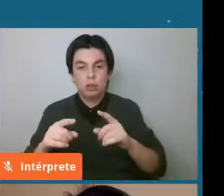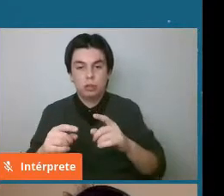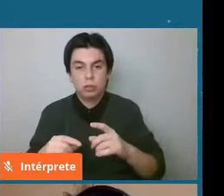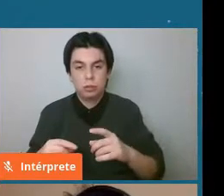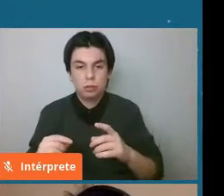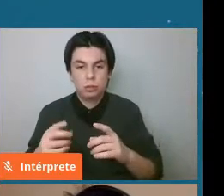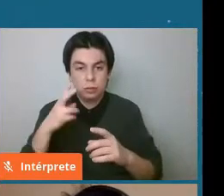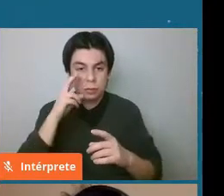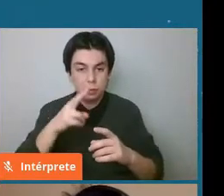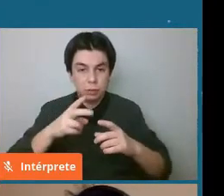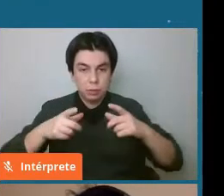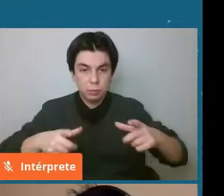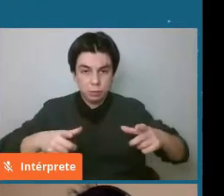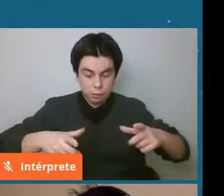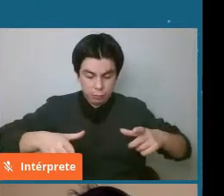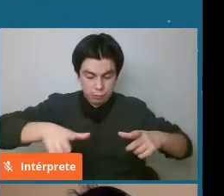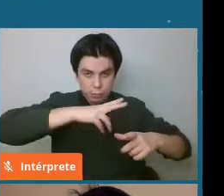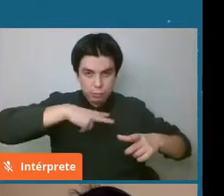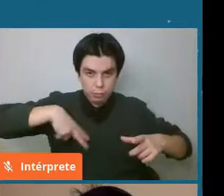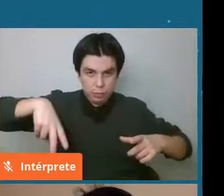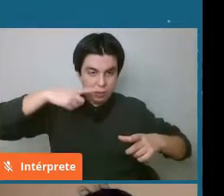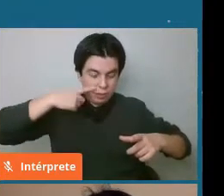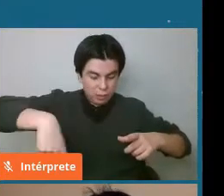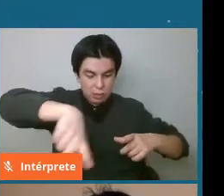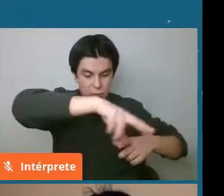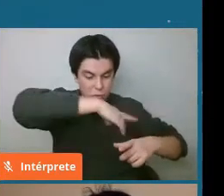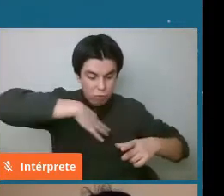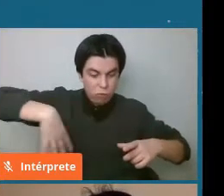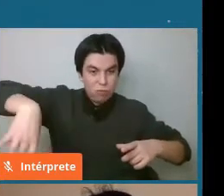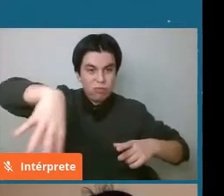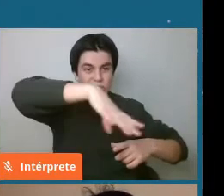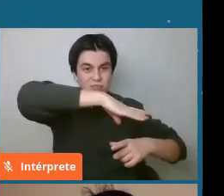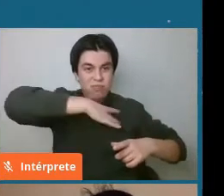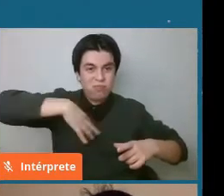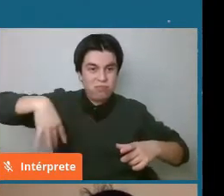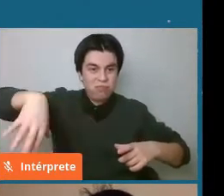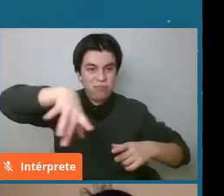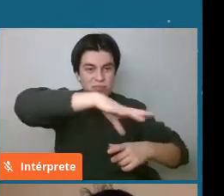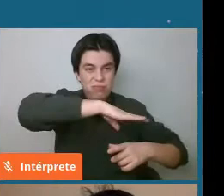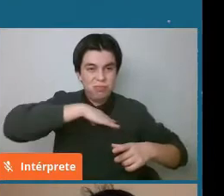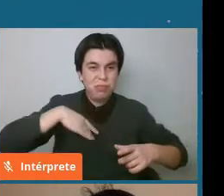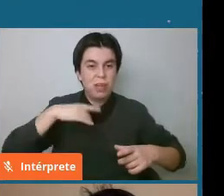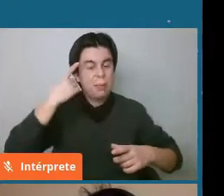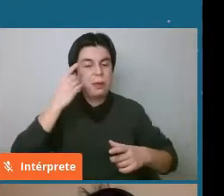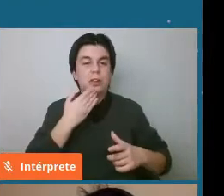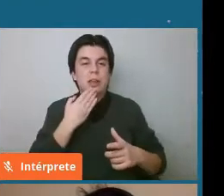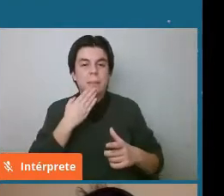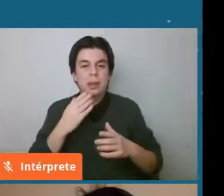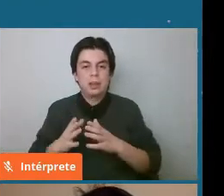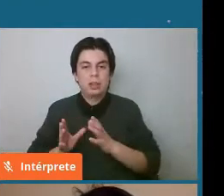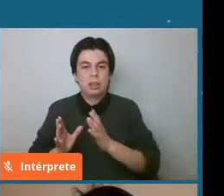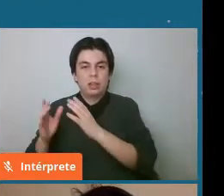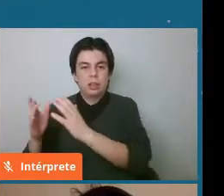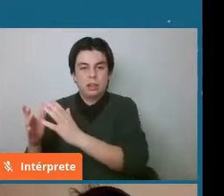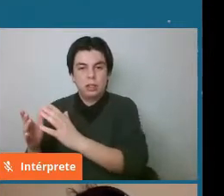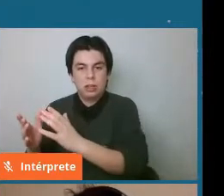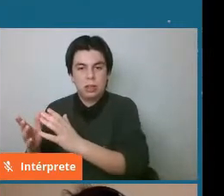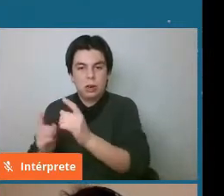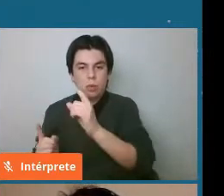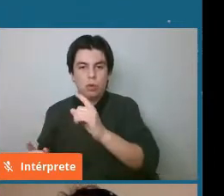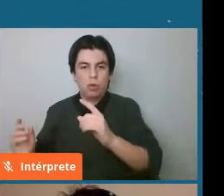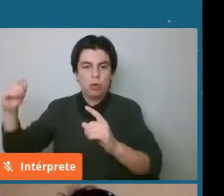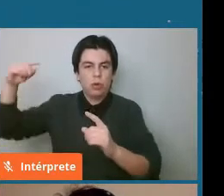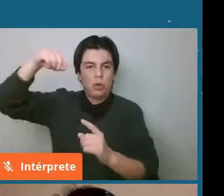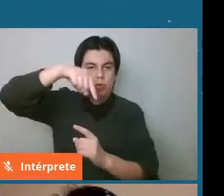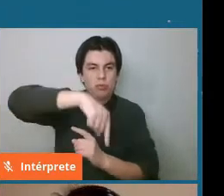el cinturón principal de asteroides, pero además vemos acá las órbitas de asteroides que cruzan hacia